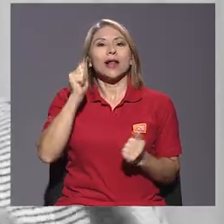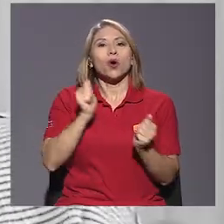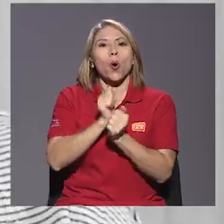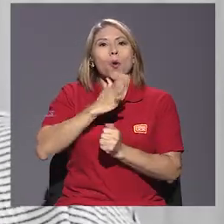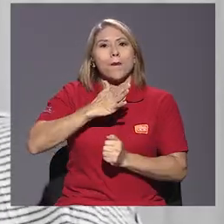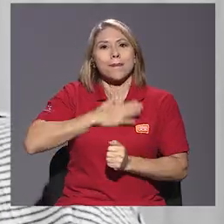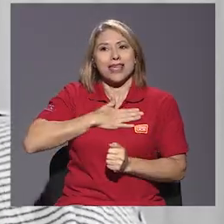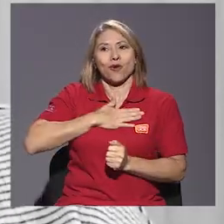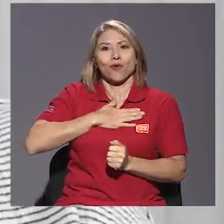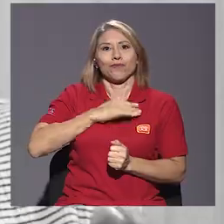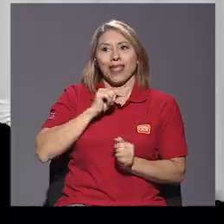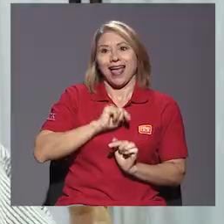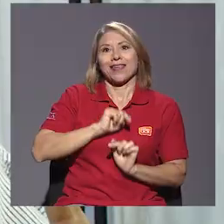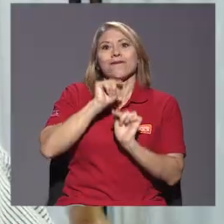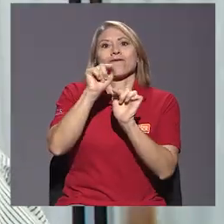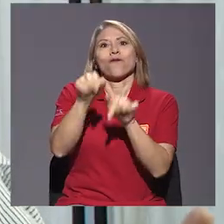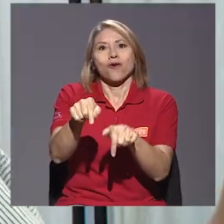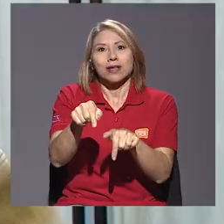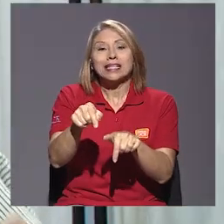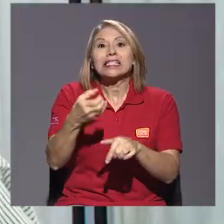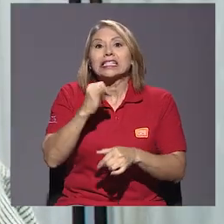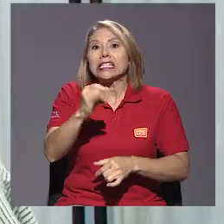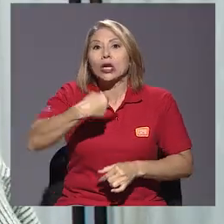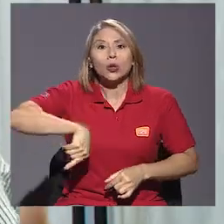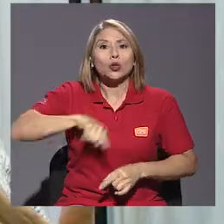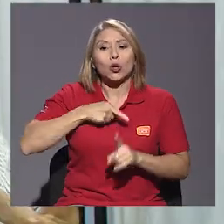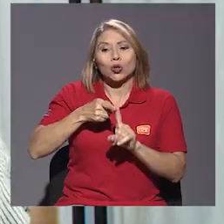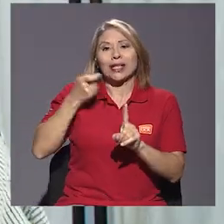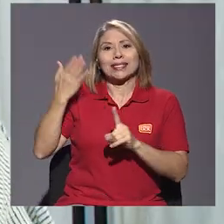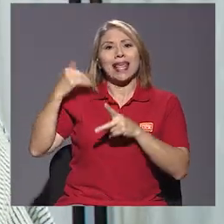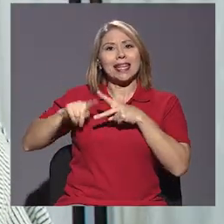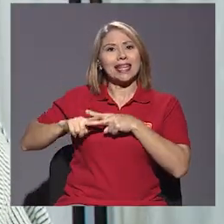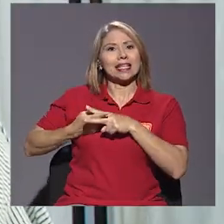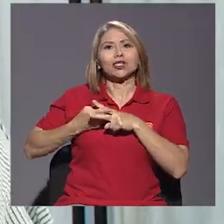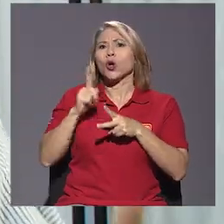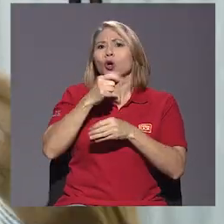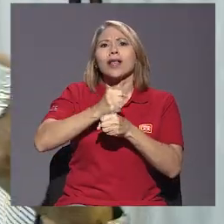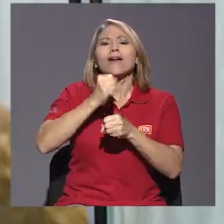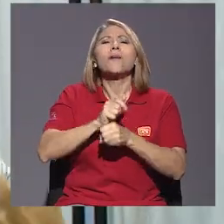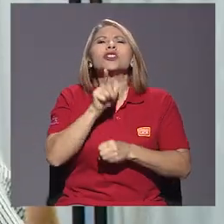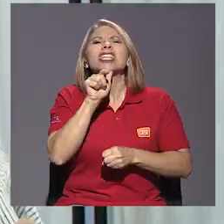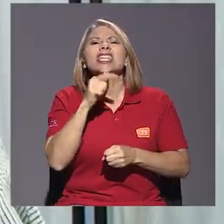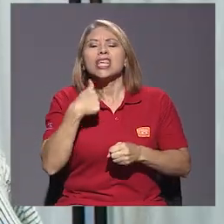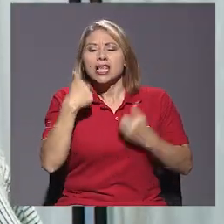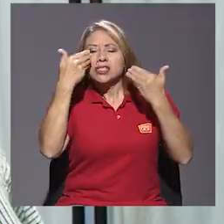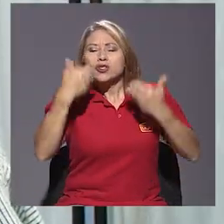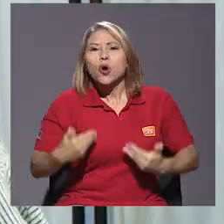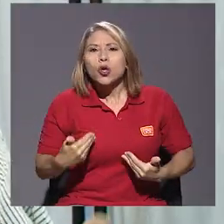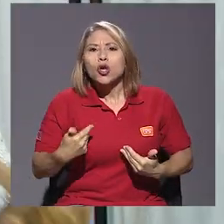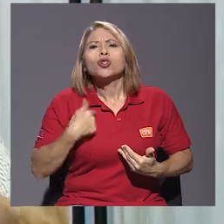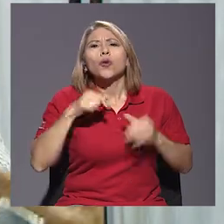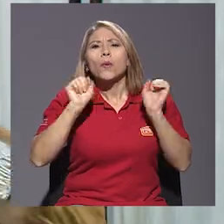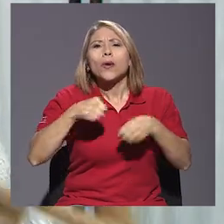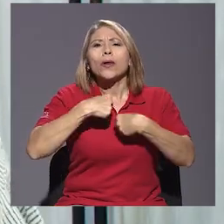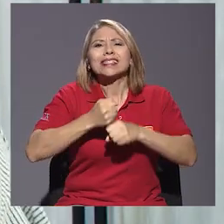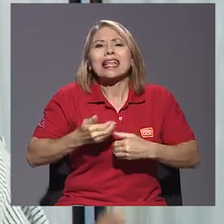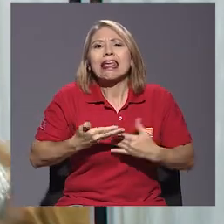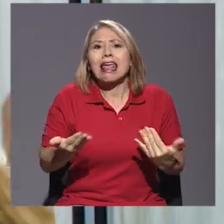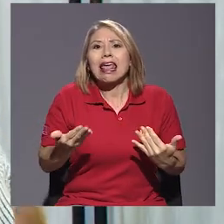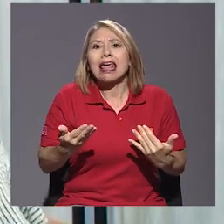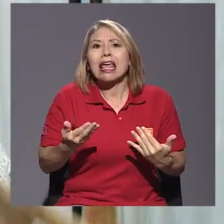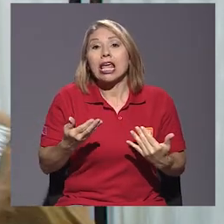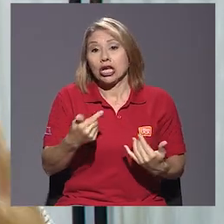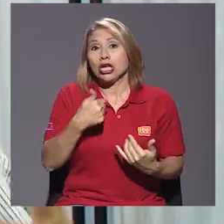eso es lo que llevo. Y si no trabajamos desde el inicio, ¿quién soy y quién soy capaz de ser? Y estoy y